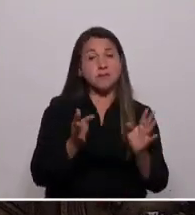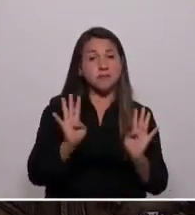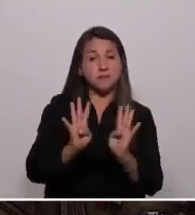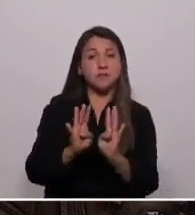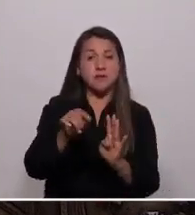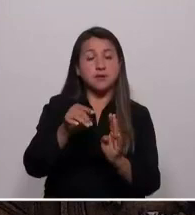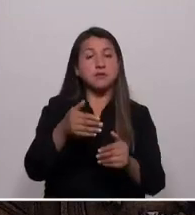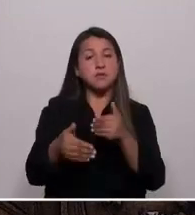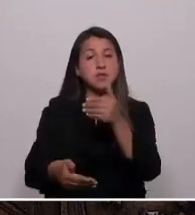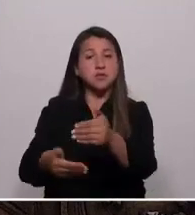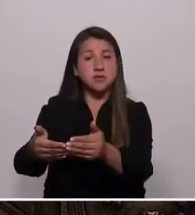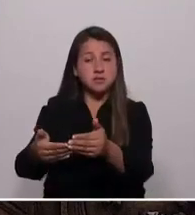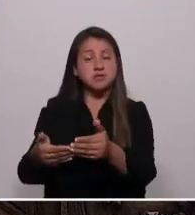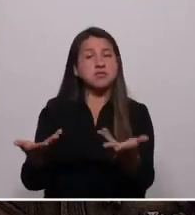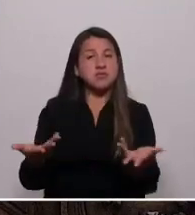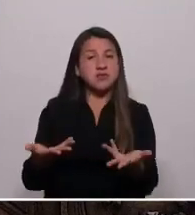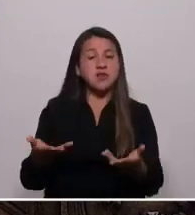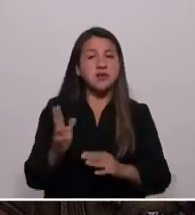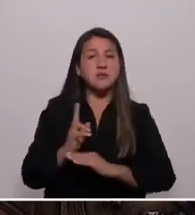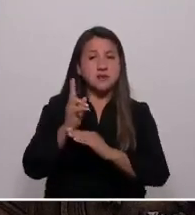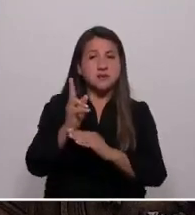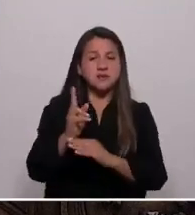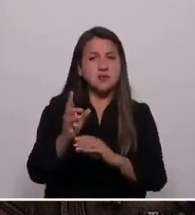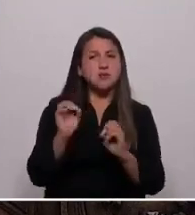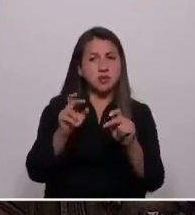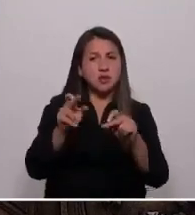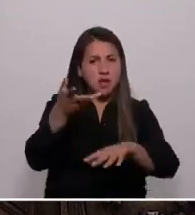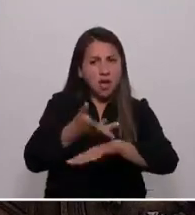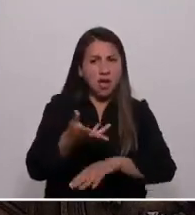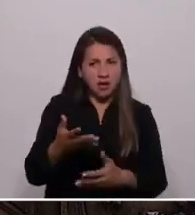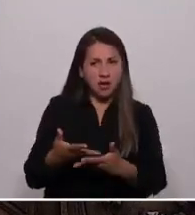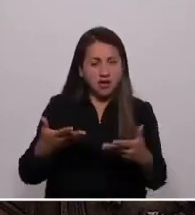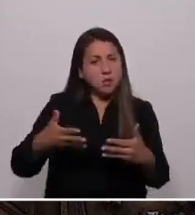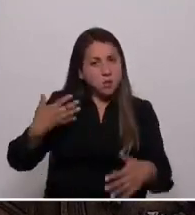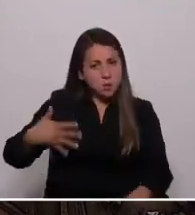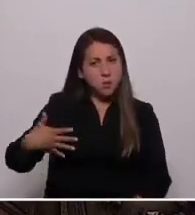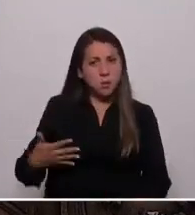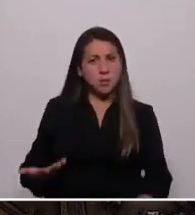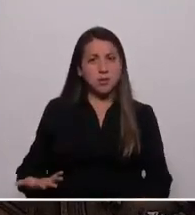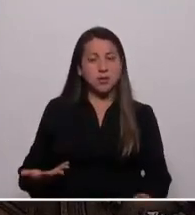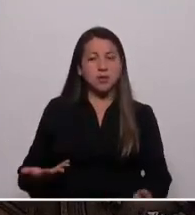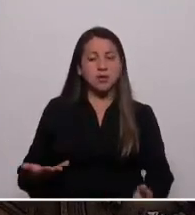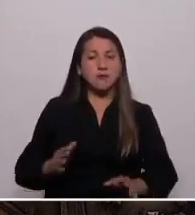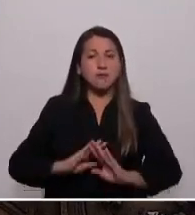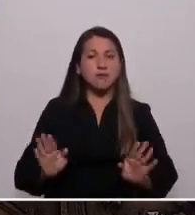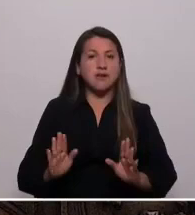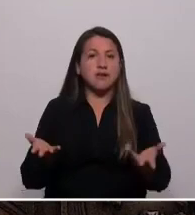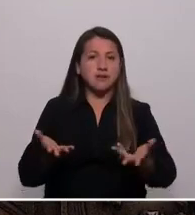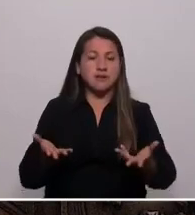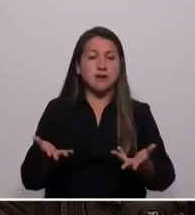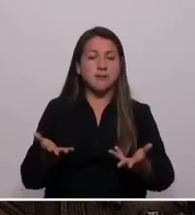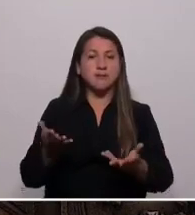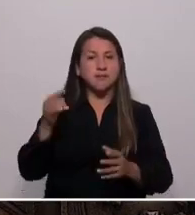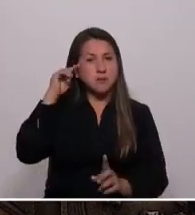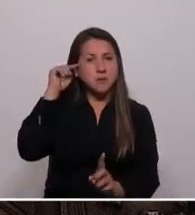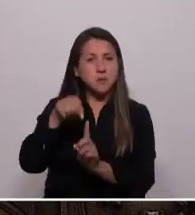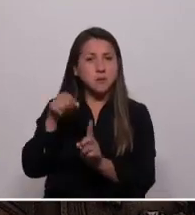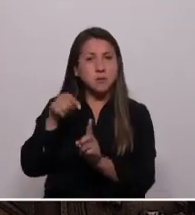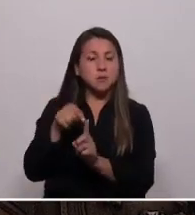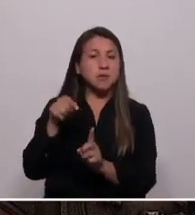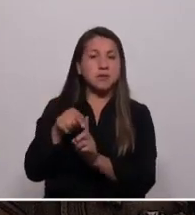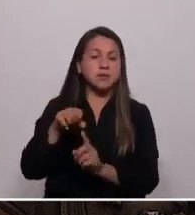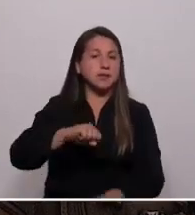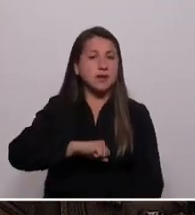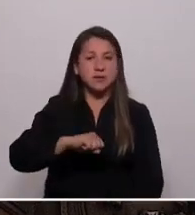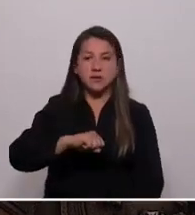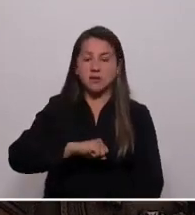proceso constituyente representa una gran oportunidad, la oportunidad histórica, de colocar término al centralismo que ha afectado